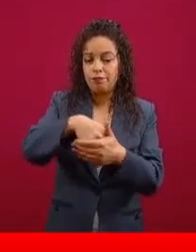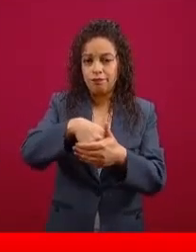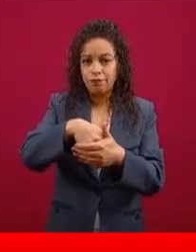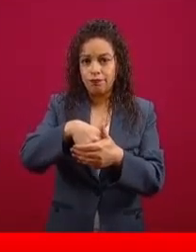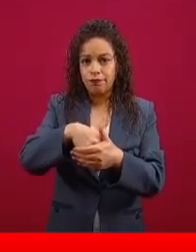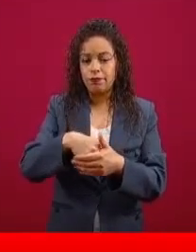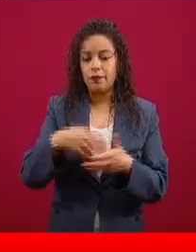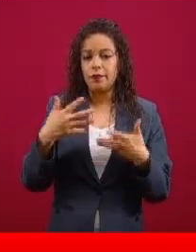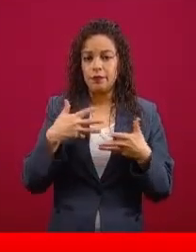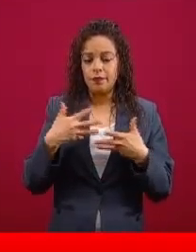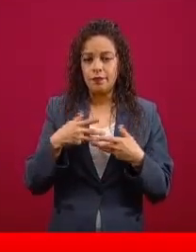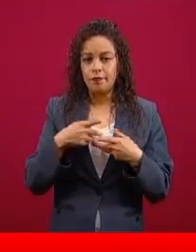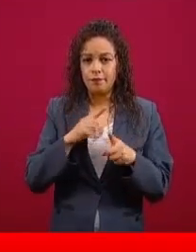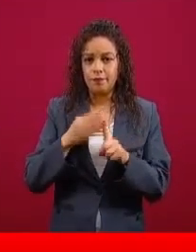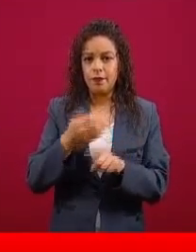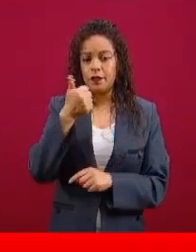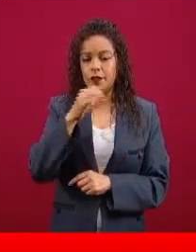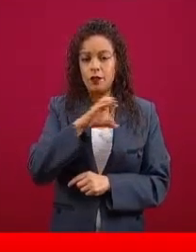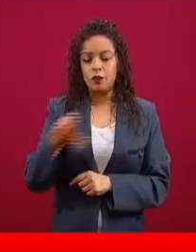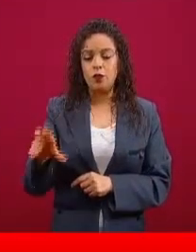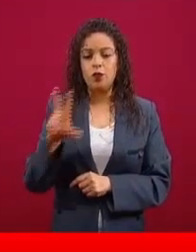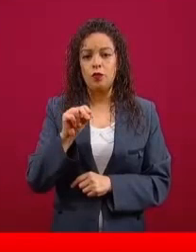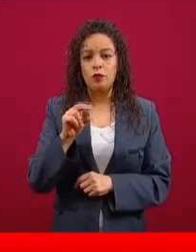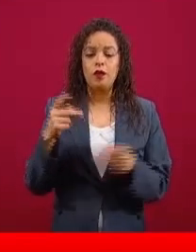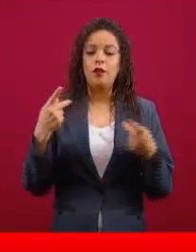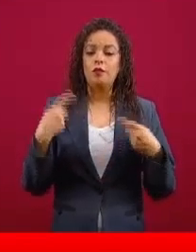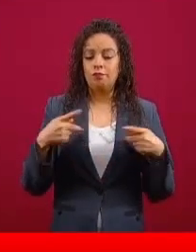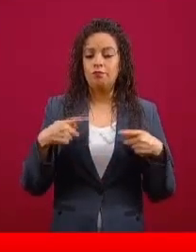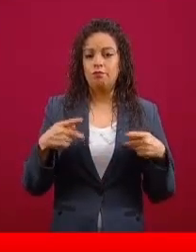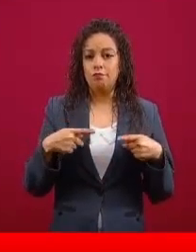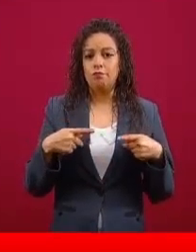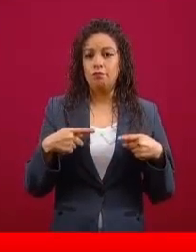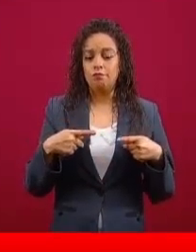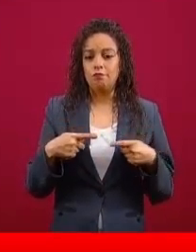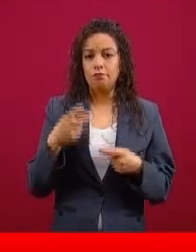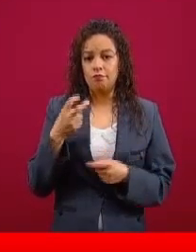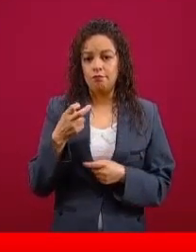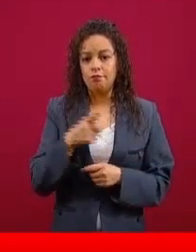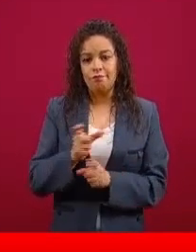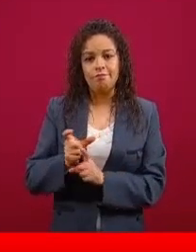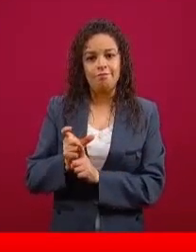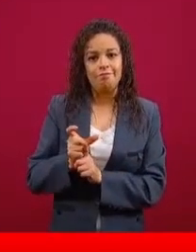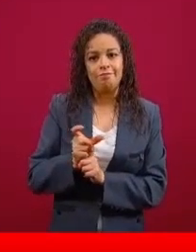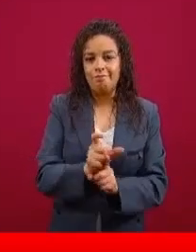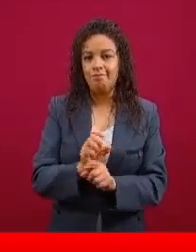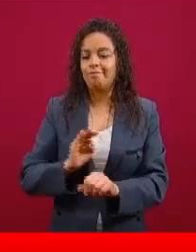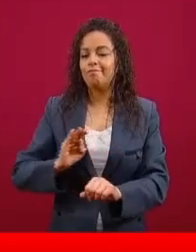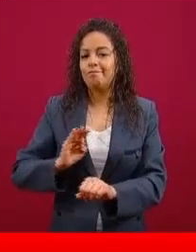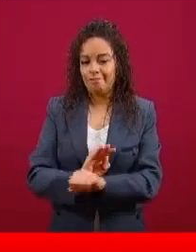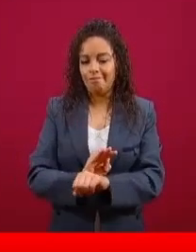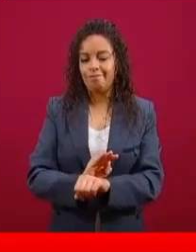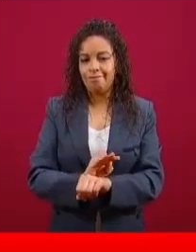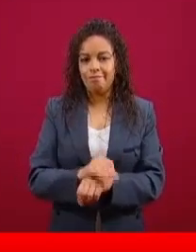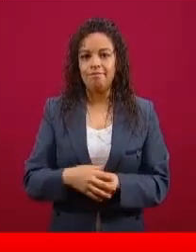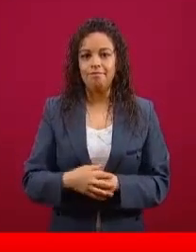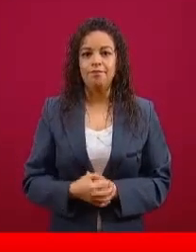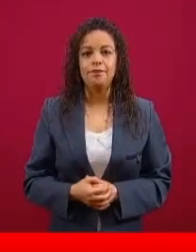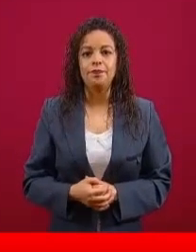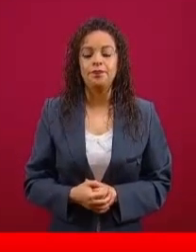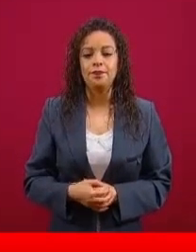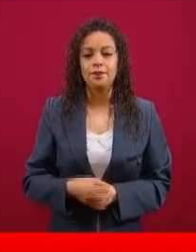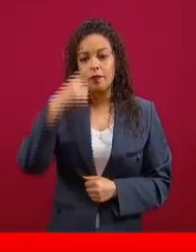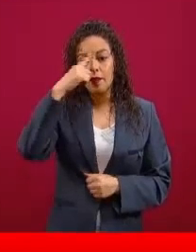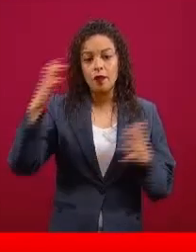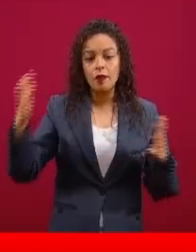destinando 680 elementos para cubrir esta protección. Efectivos de búsqueda,